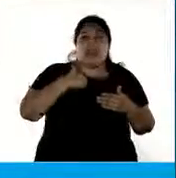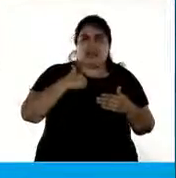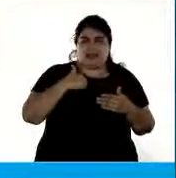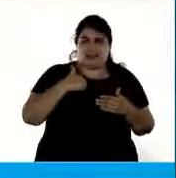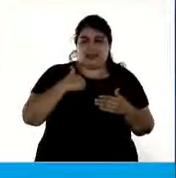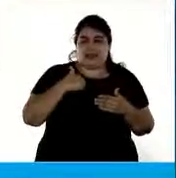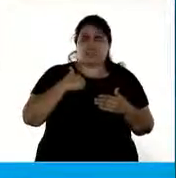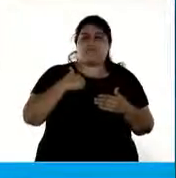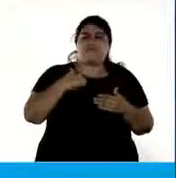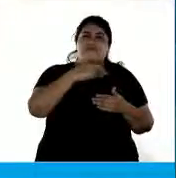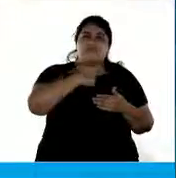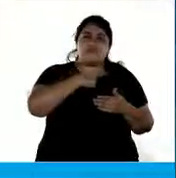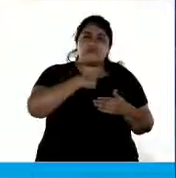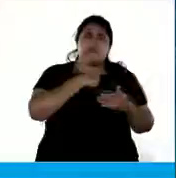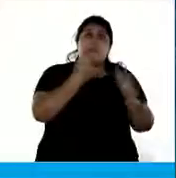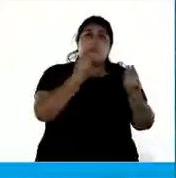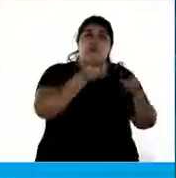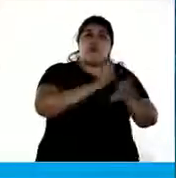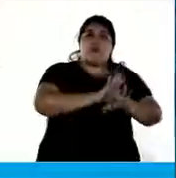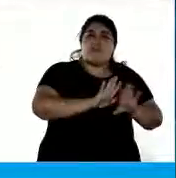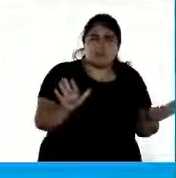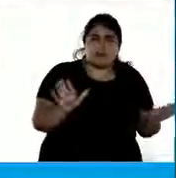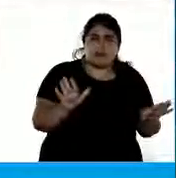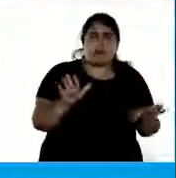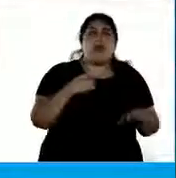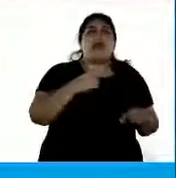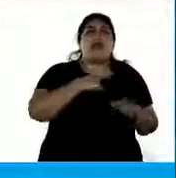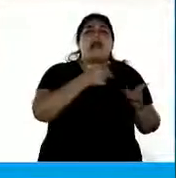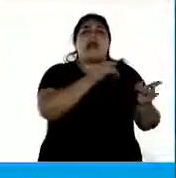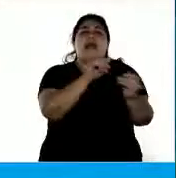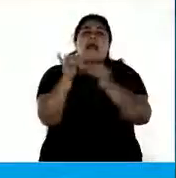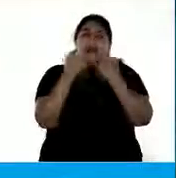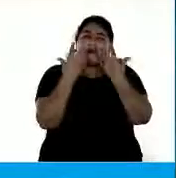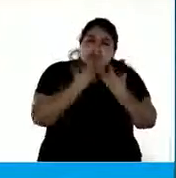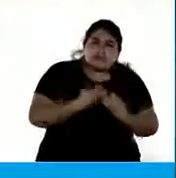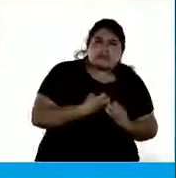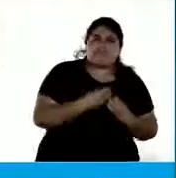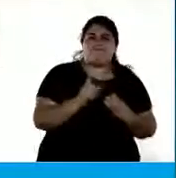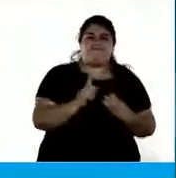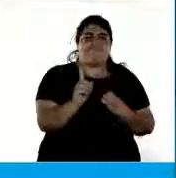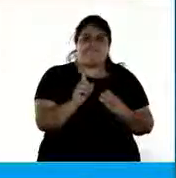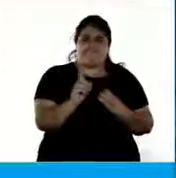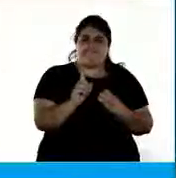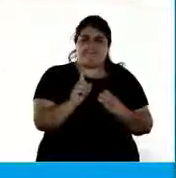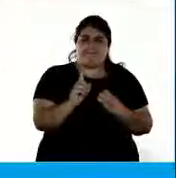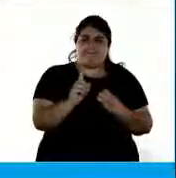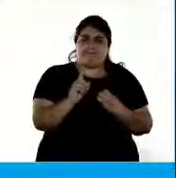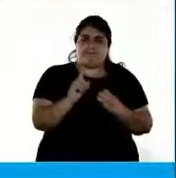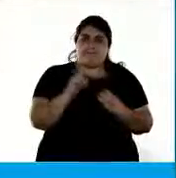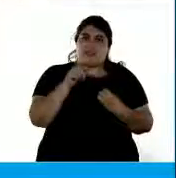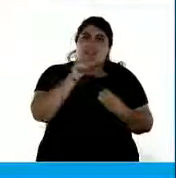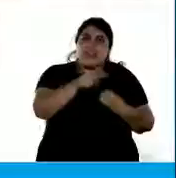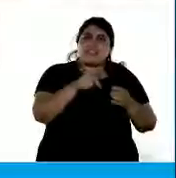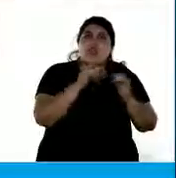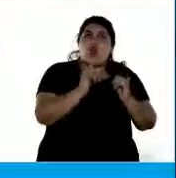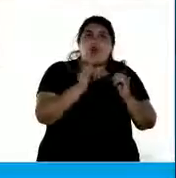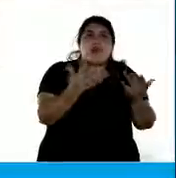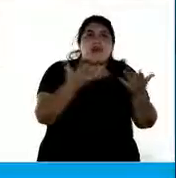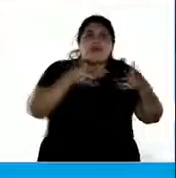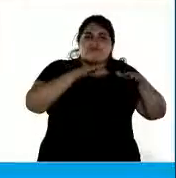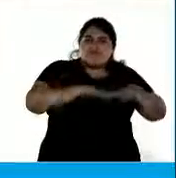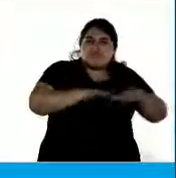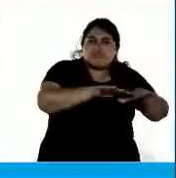todos los miedos y que no quiere una juventud reprimida Ahí está esa gloriosa juventud en las calles